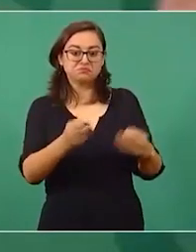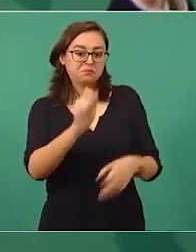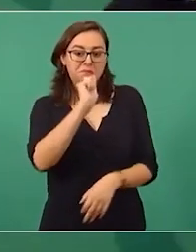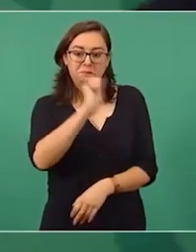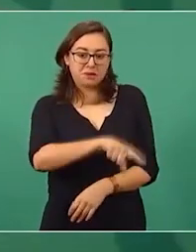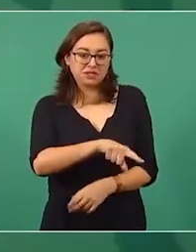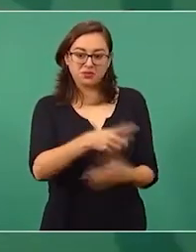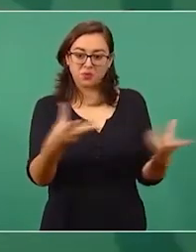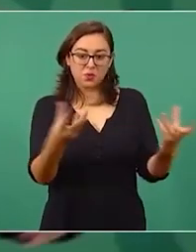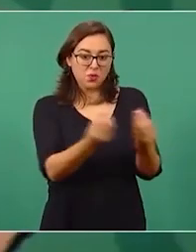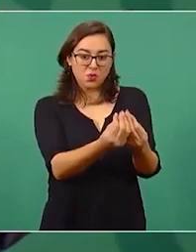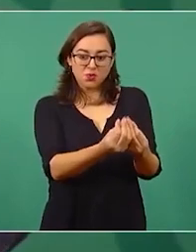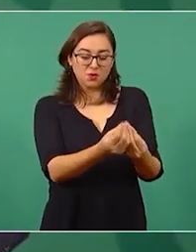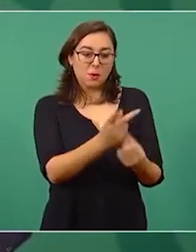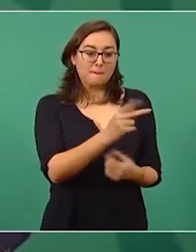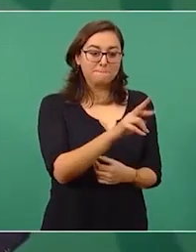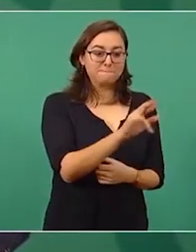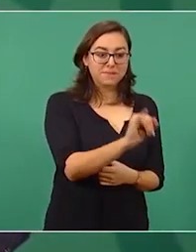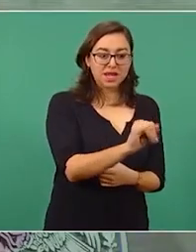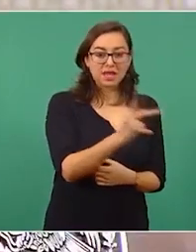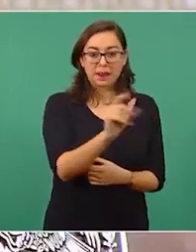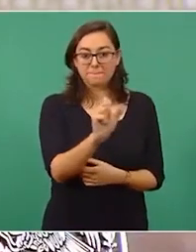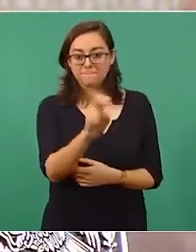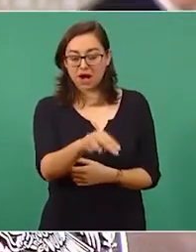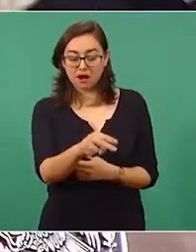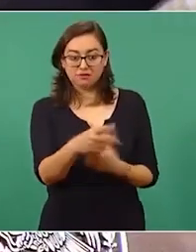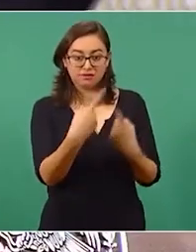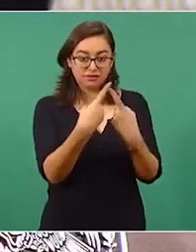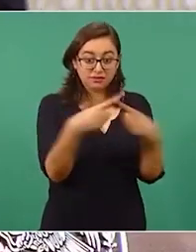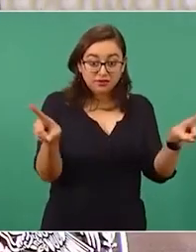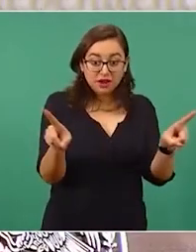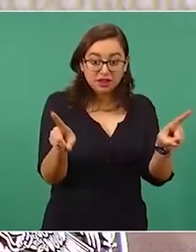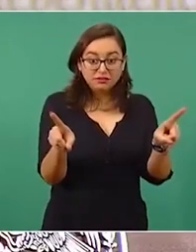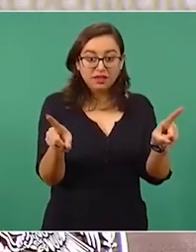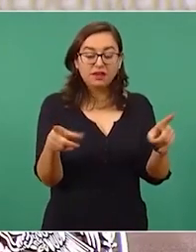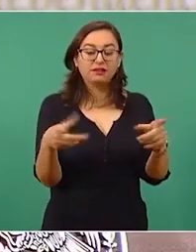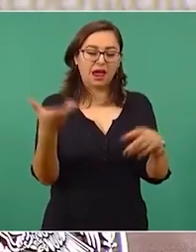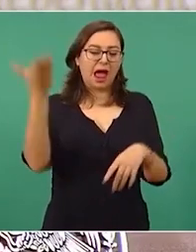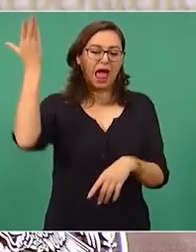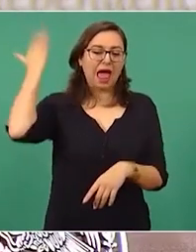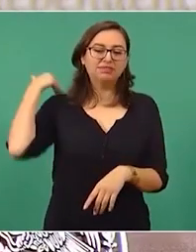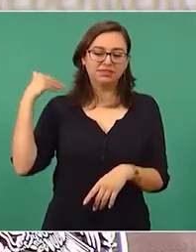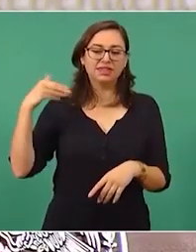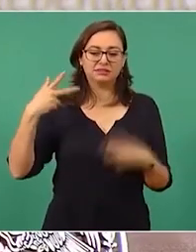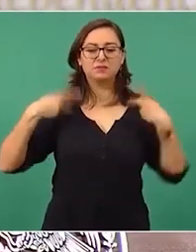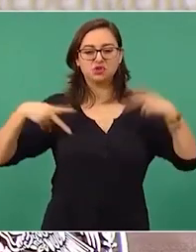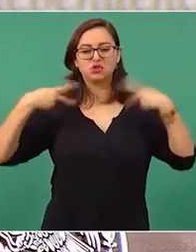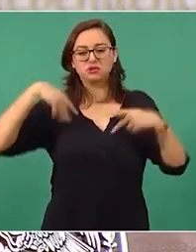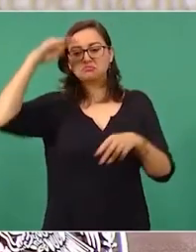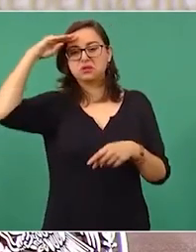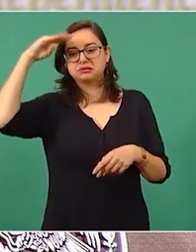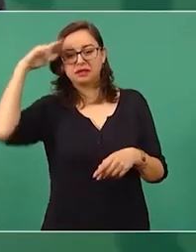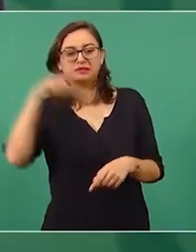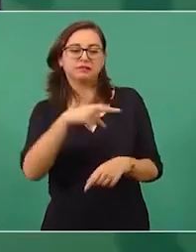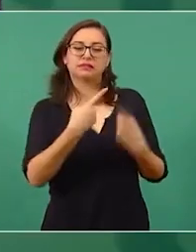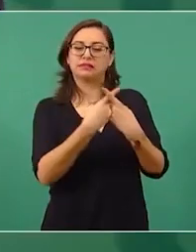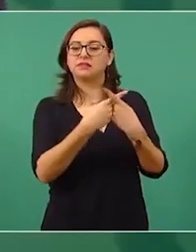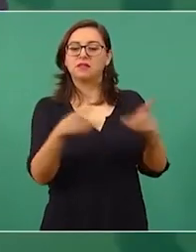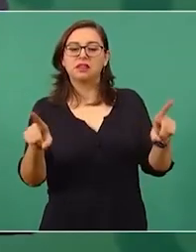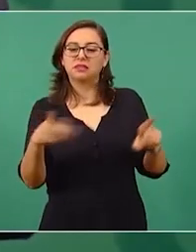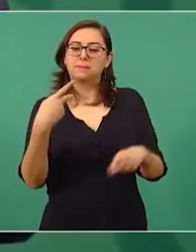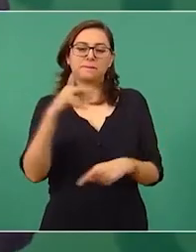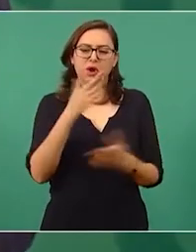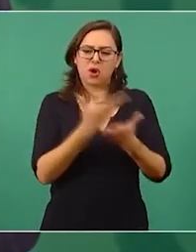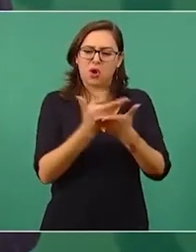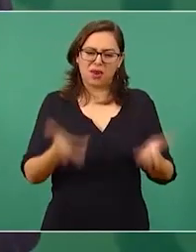el PRI y el PAN pero ahora pues ya quedó demostrado que son lo mismo